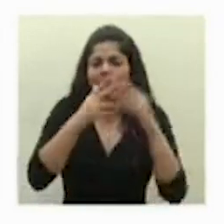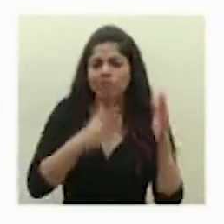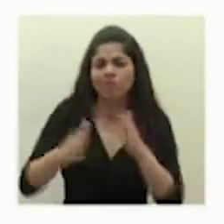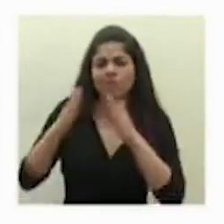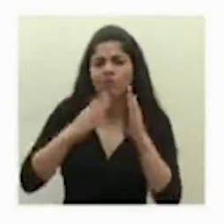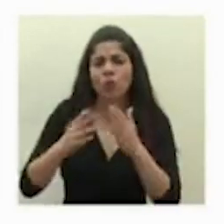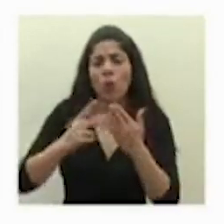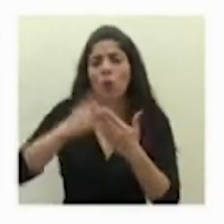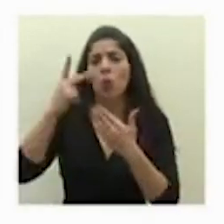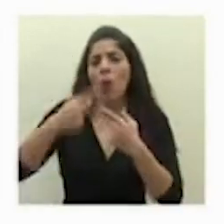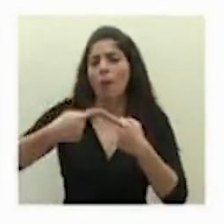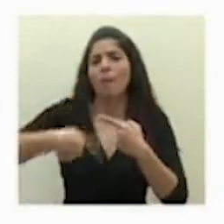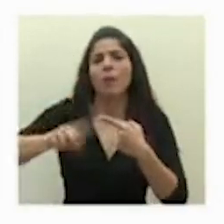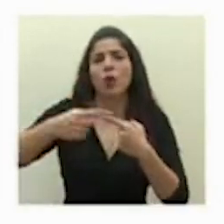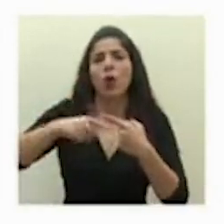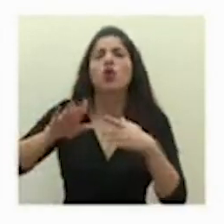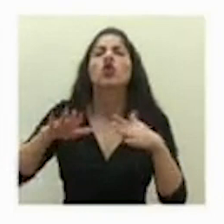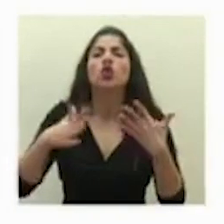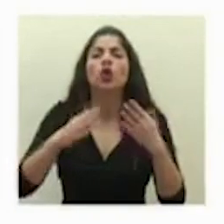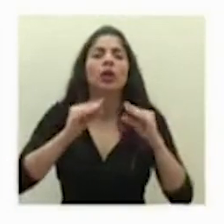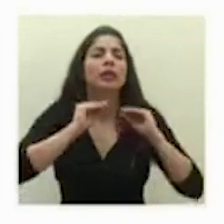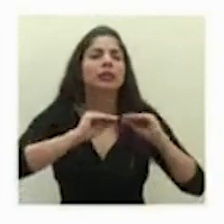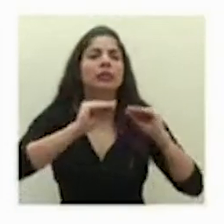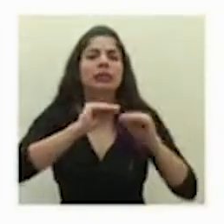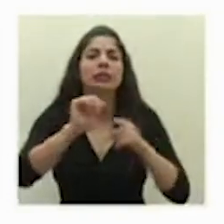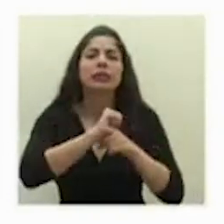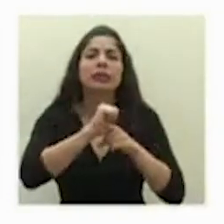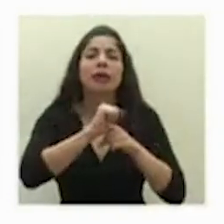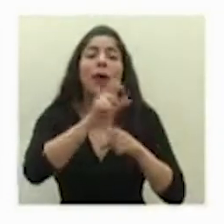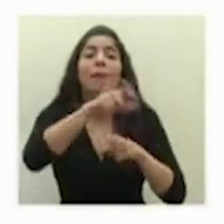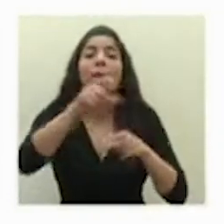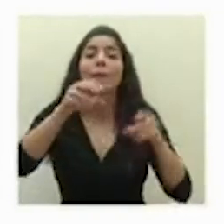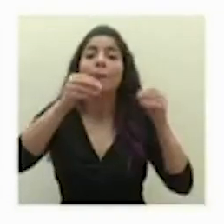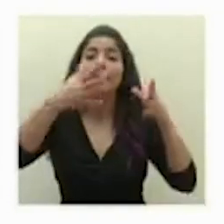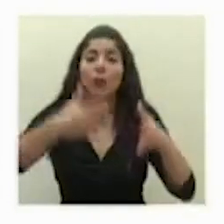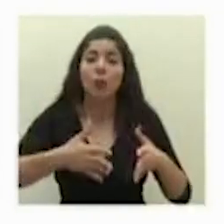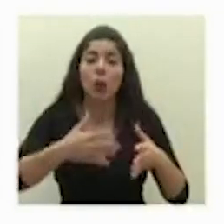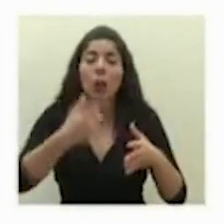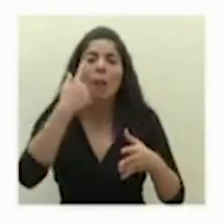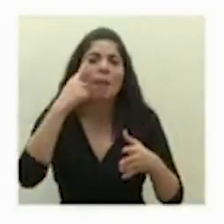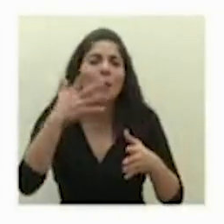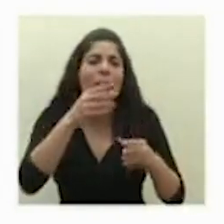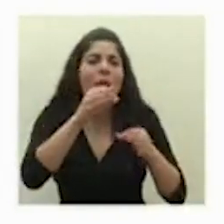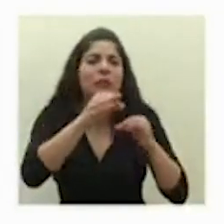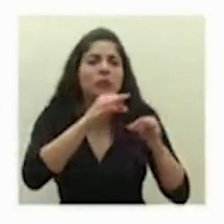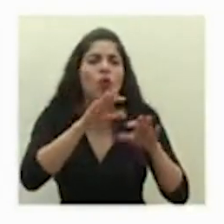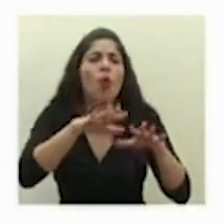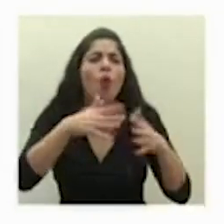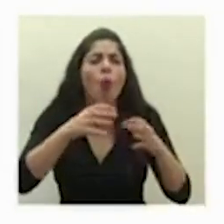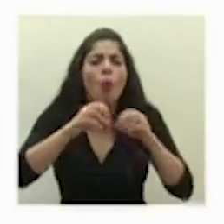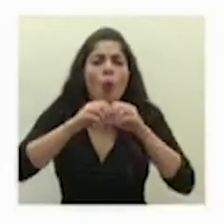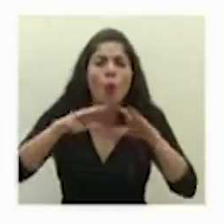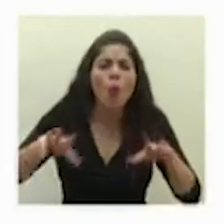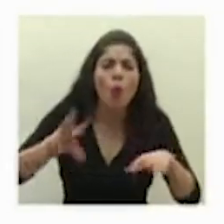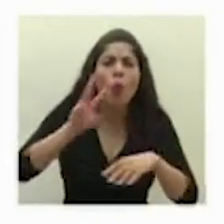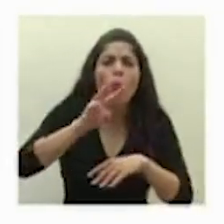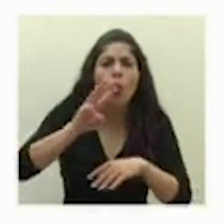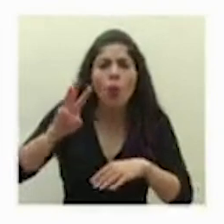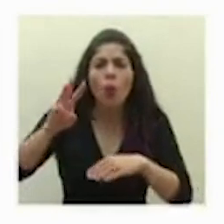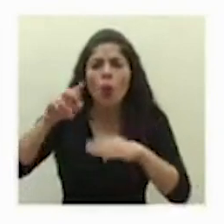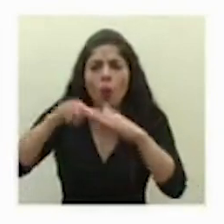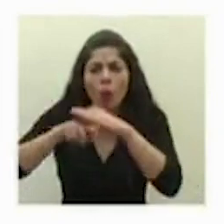pronto de capacitación a docentes para cómo hacer las redes las plataformas los